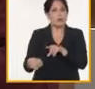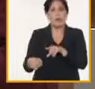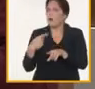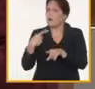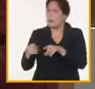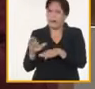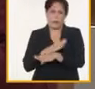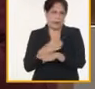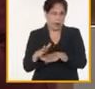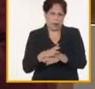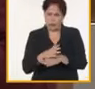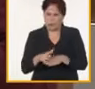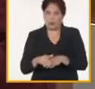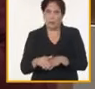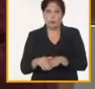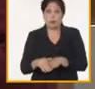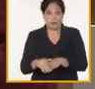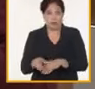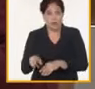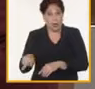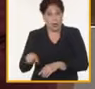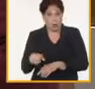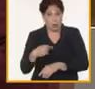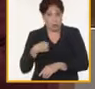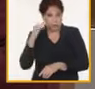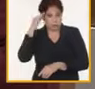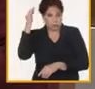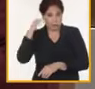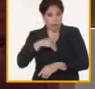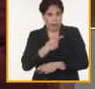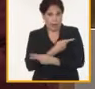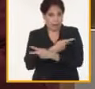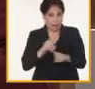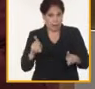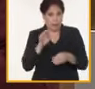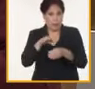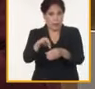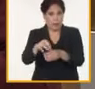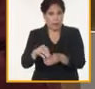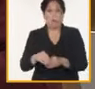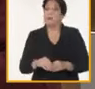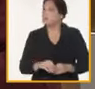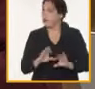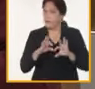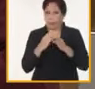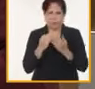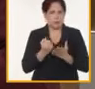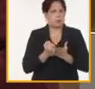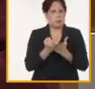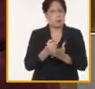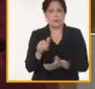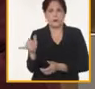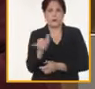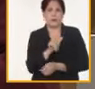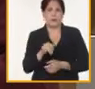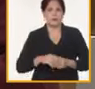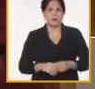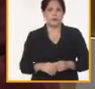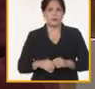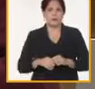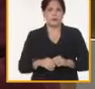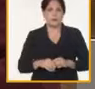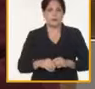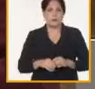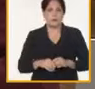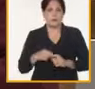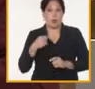cultivos que habla de un nivel de autoabastecimiento familiar por el contrario se